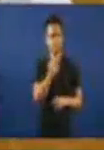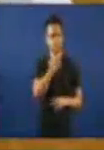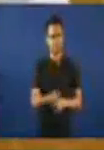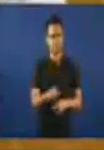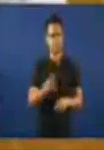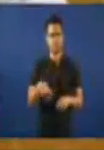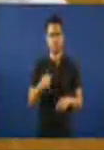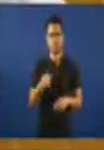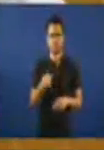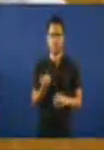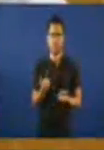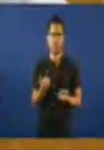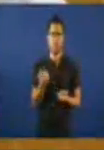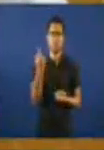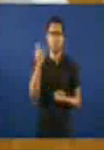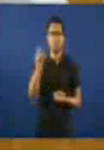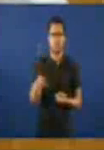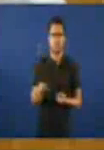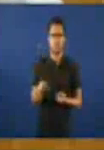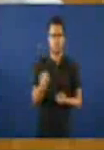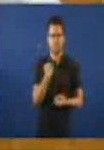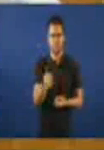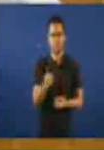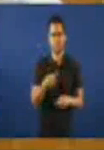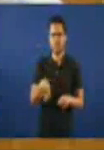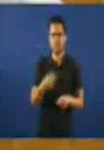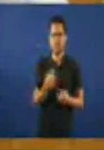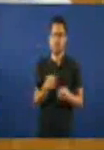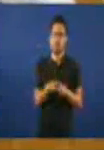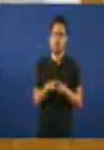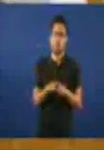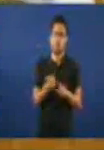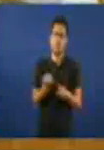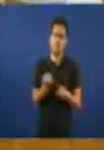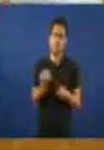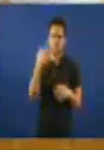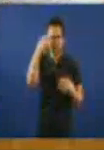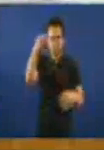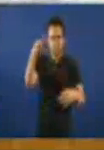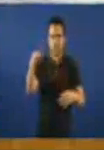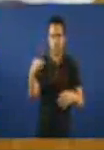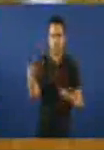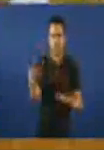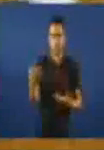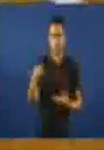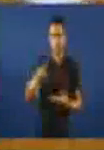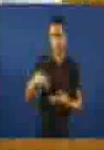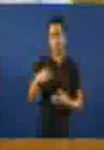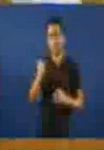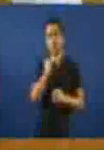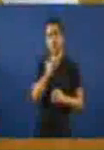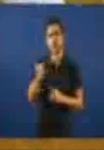involuntario. Pero o homicidio involuntario non é o maquinista, o homicidio involuntario é o aparato de poder do Estado que